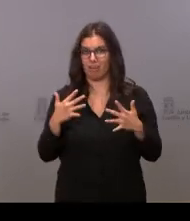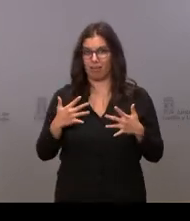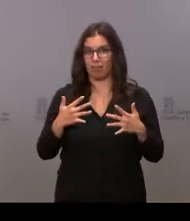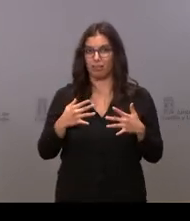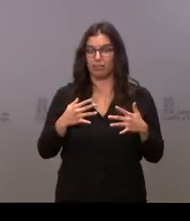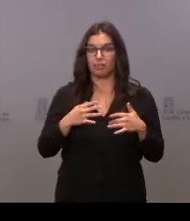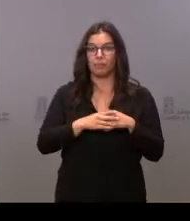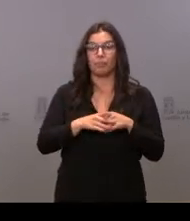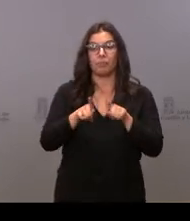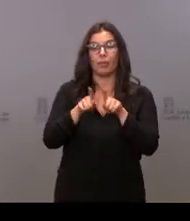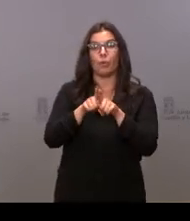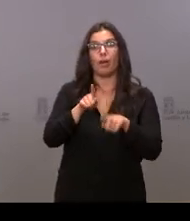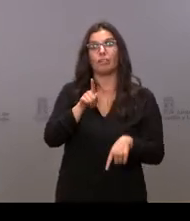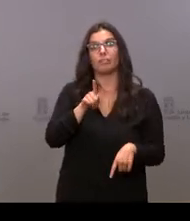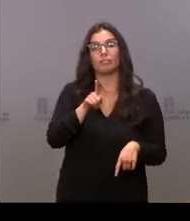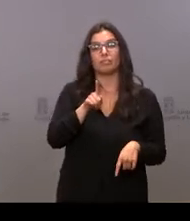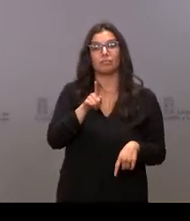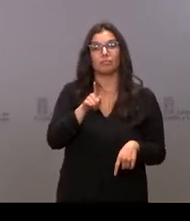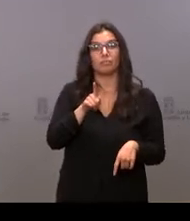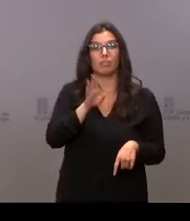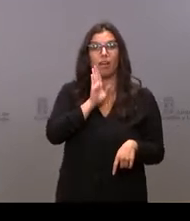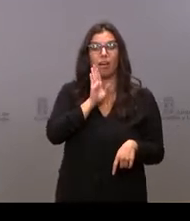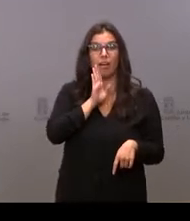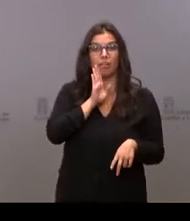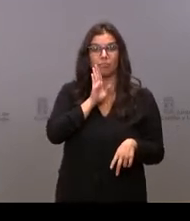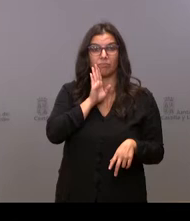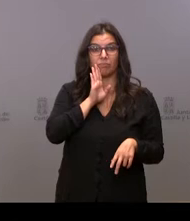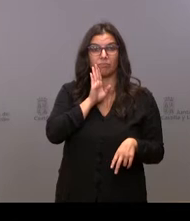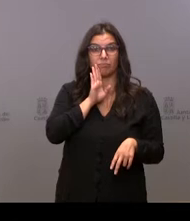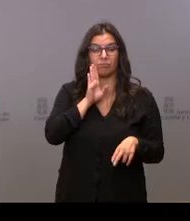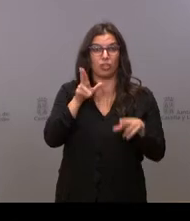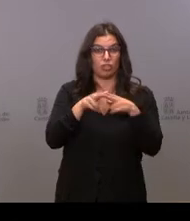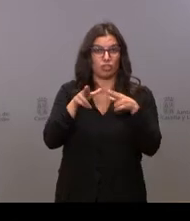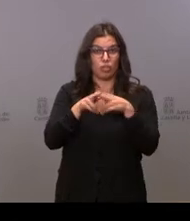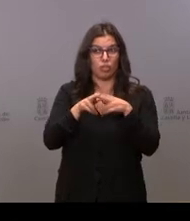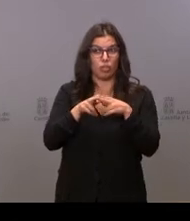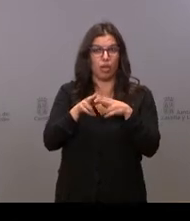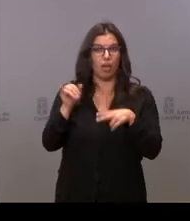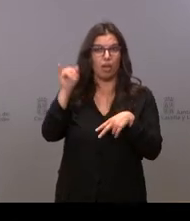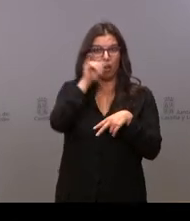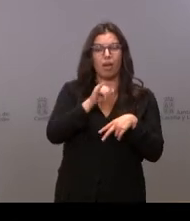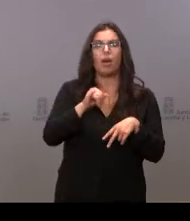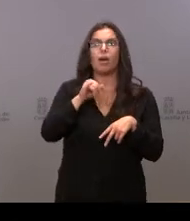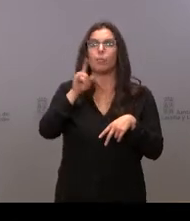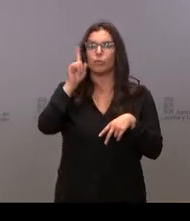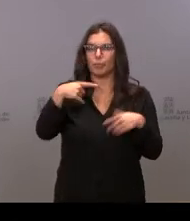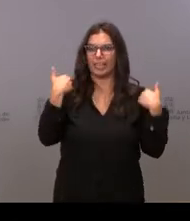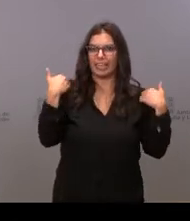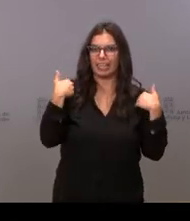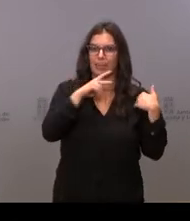socias de una de las muchas asociaciones que tenemos en la región, pues hay gimnasia de mantenimiento,